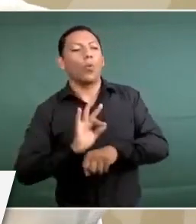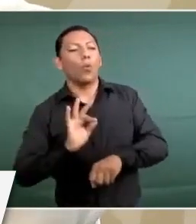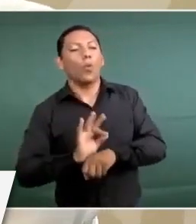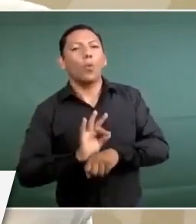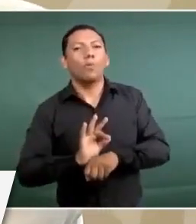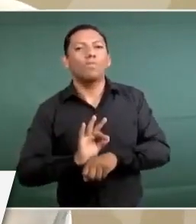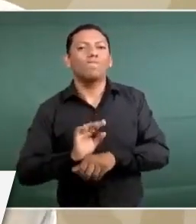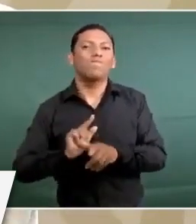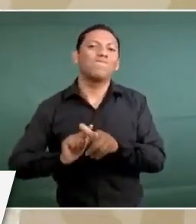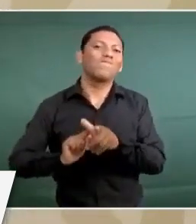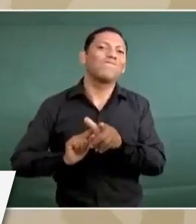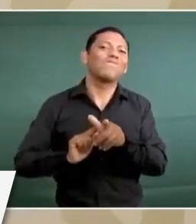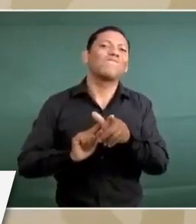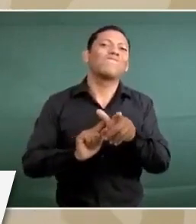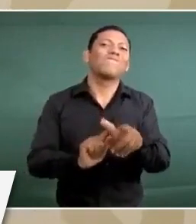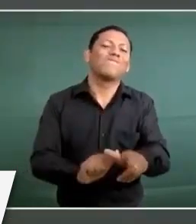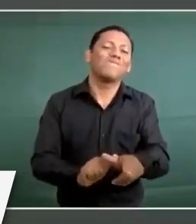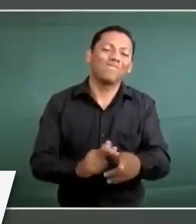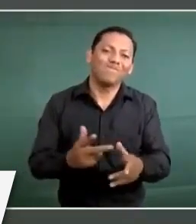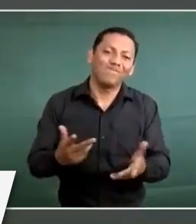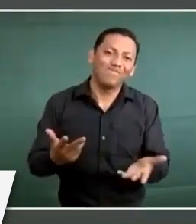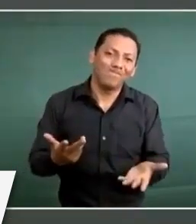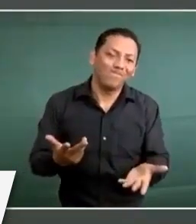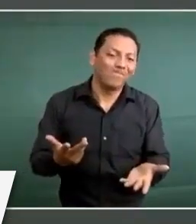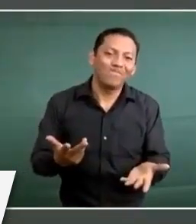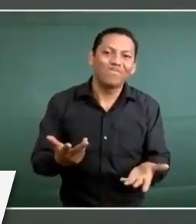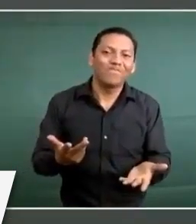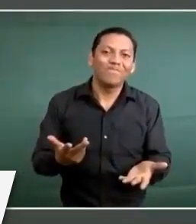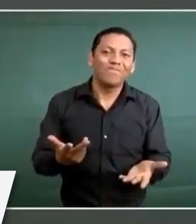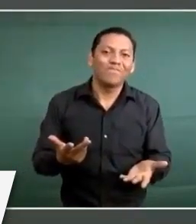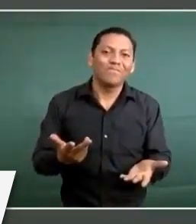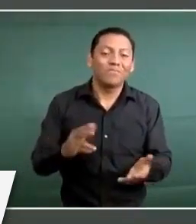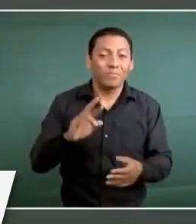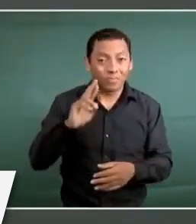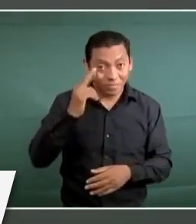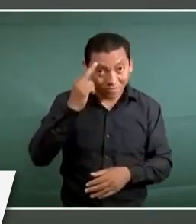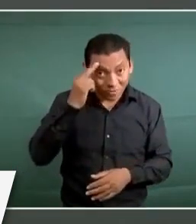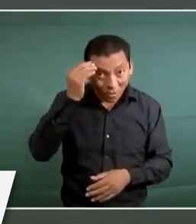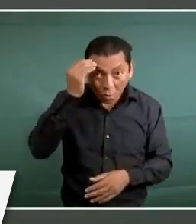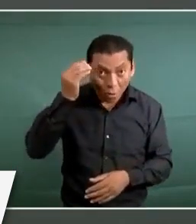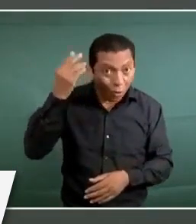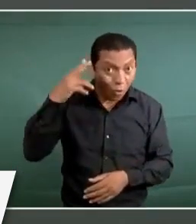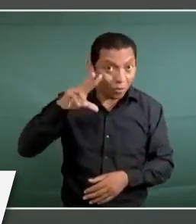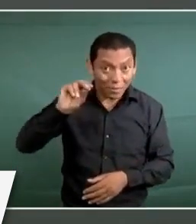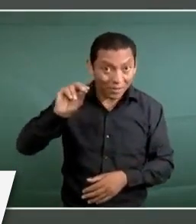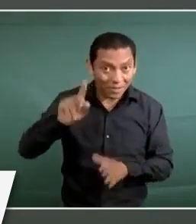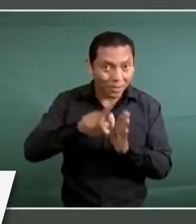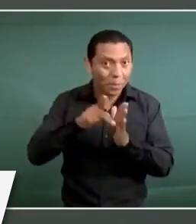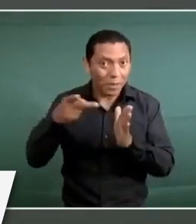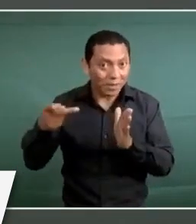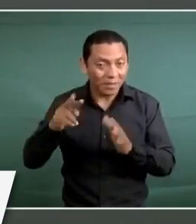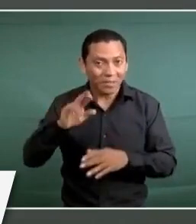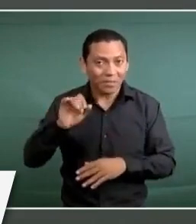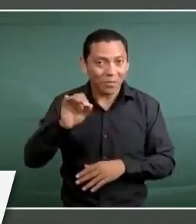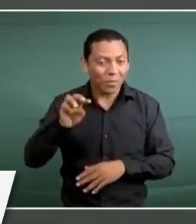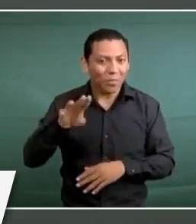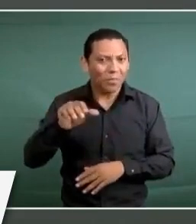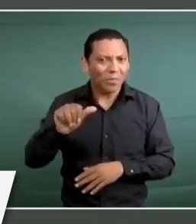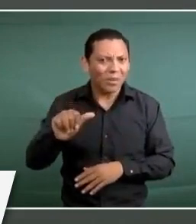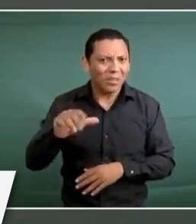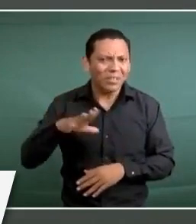a grupos de intereses creados. No hay que olvidar que el Reforma surgió